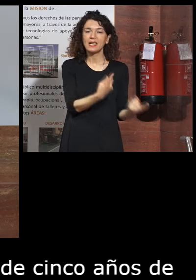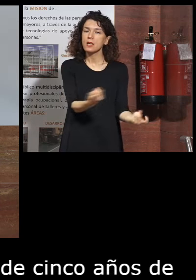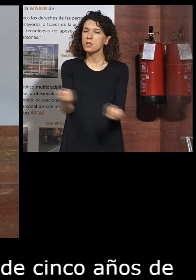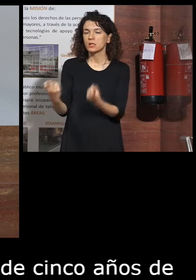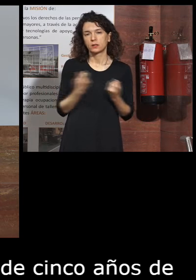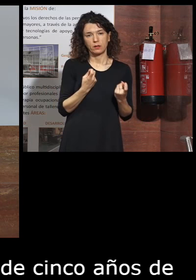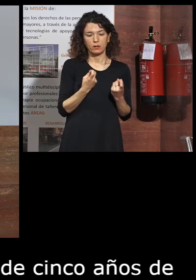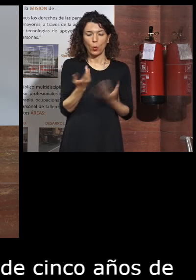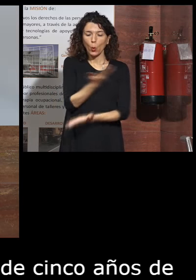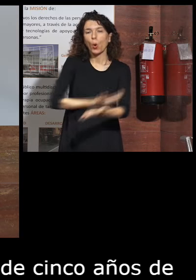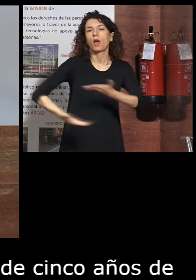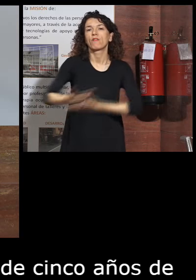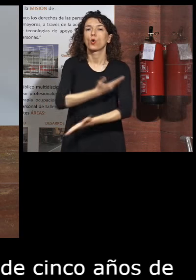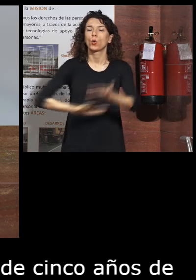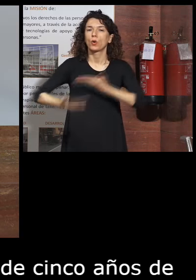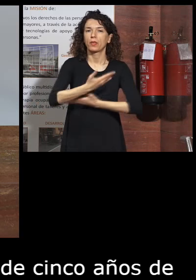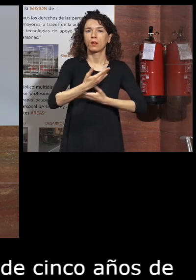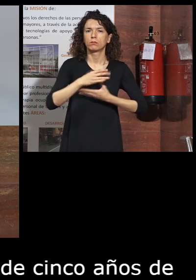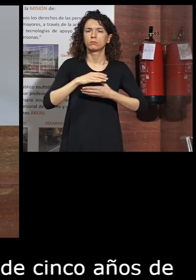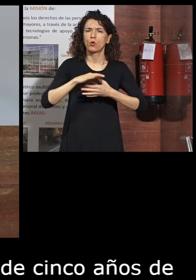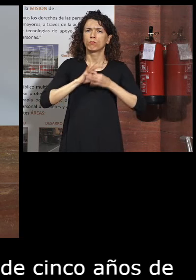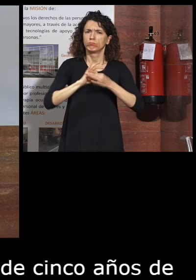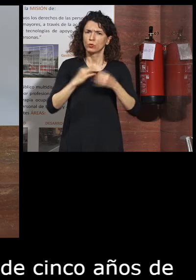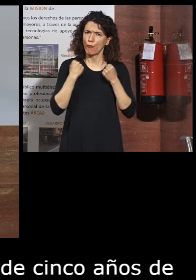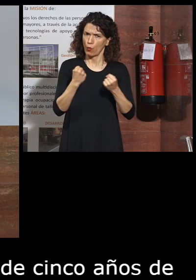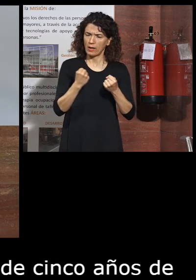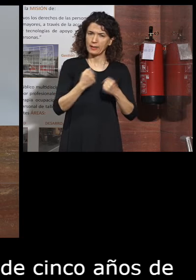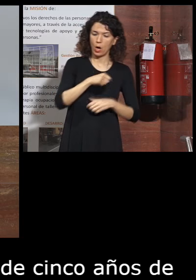una colaboración estrecha entre